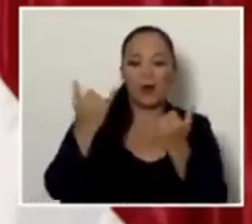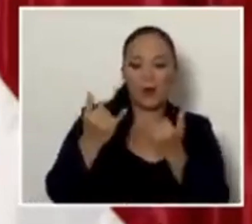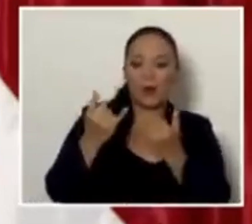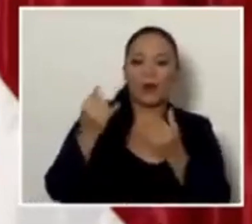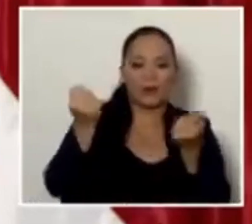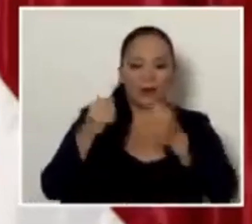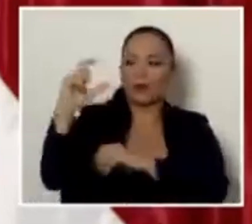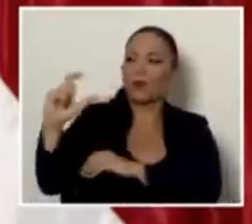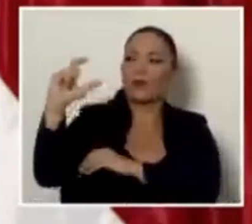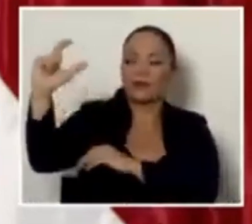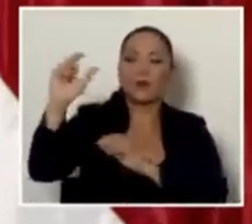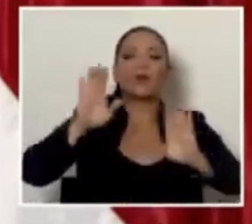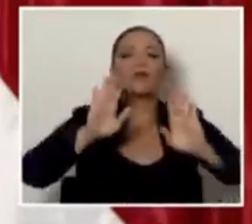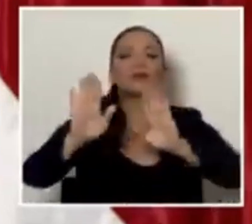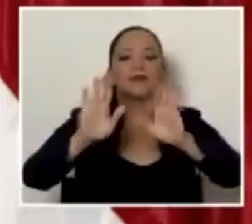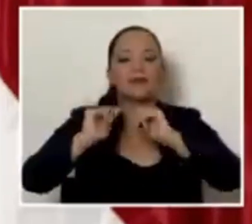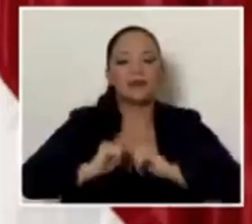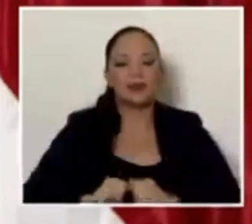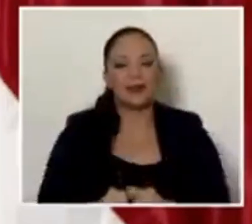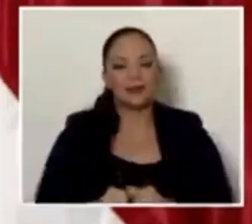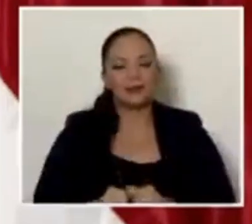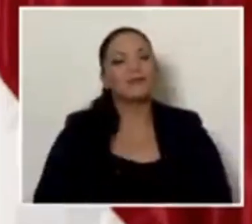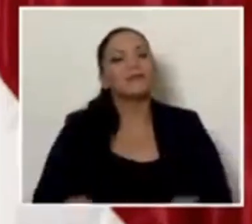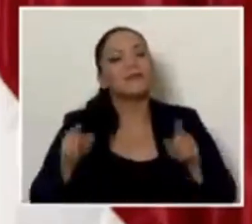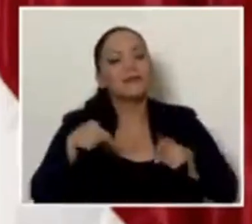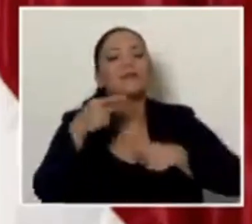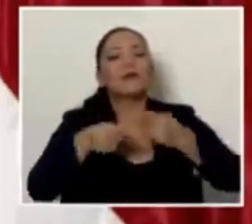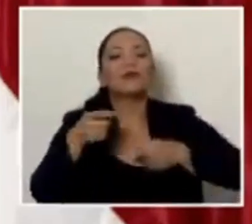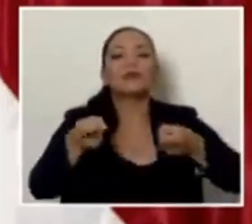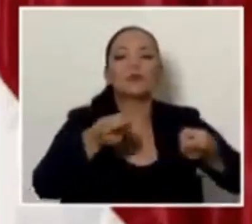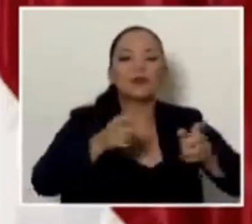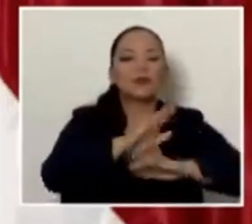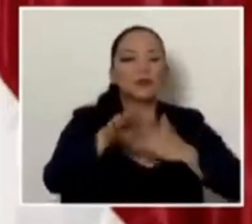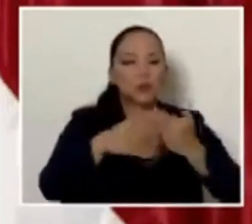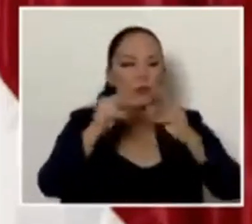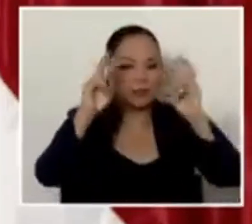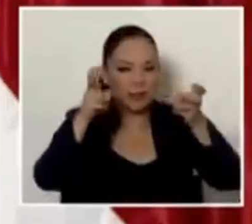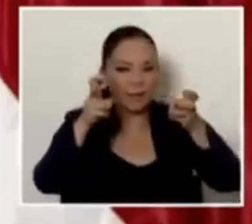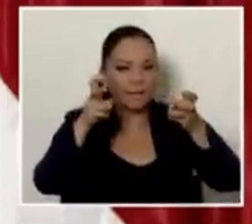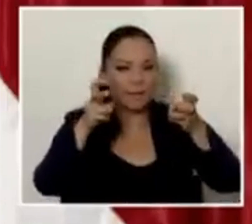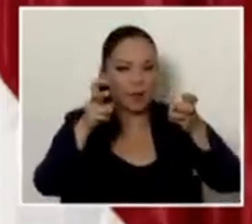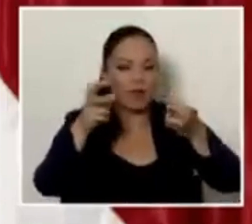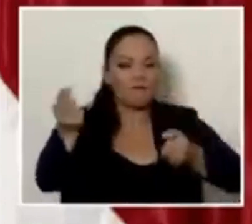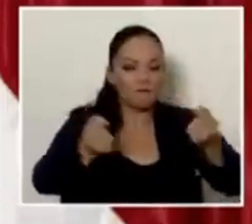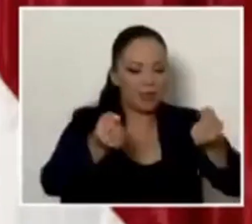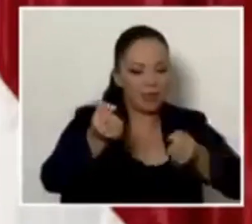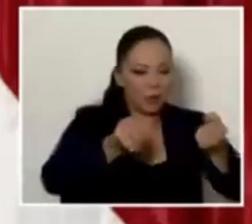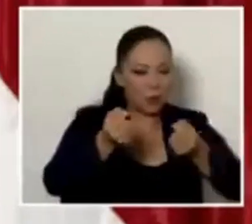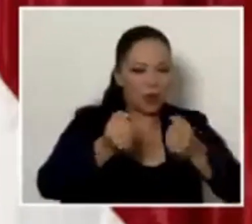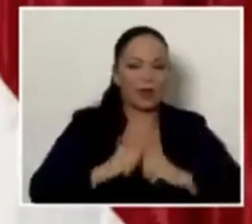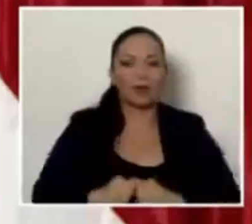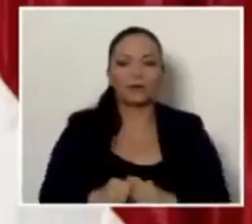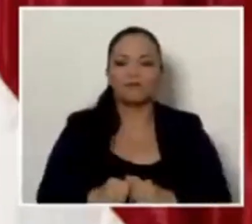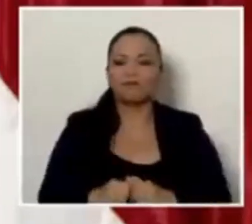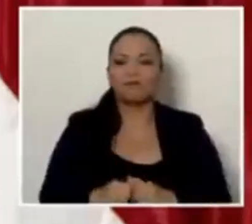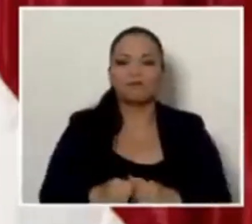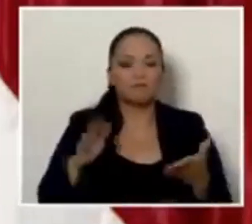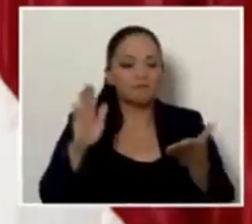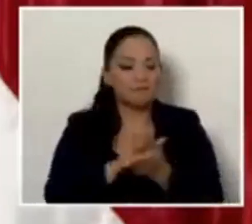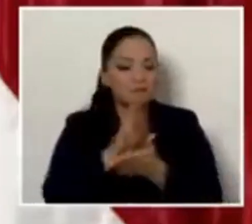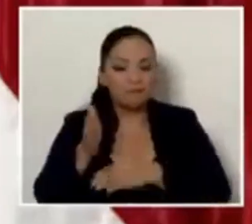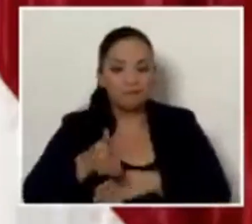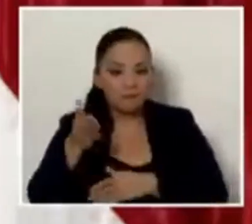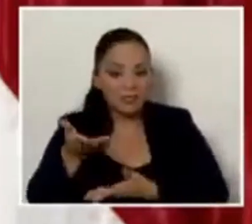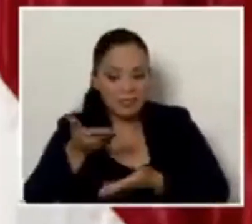digital donde vamos a la regulación vehicular y simplificación de servicios